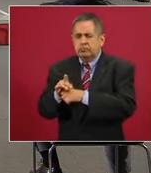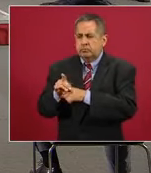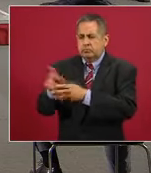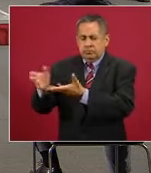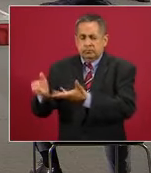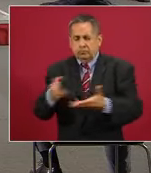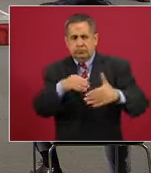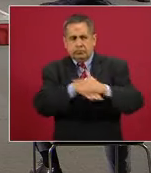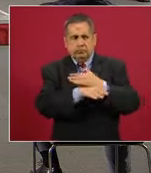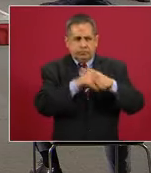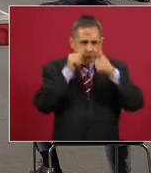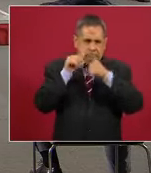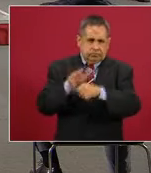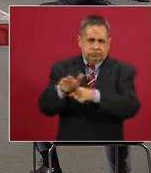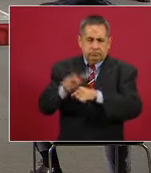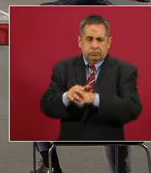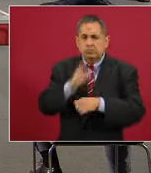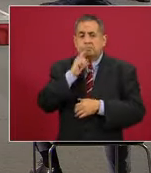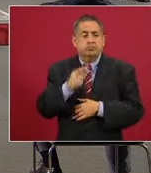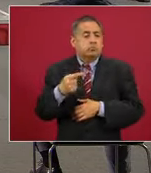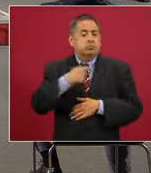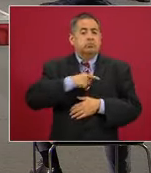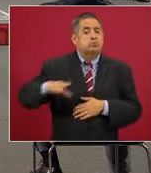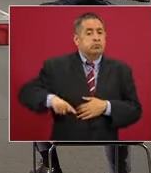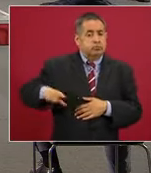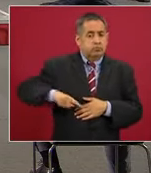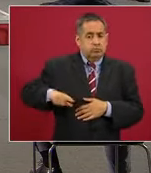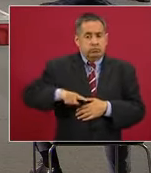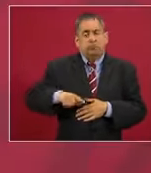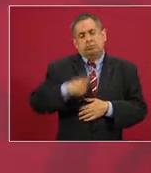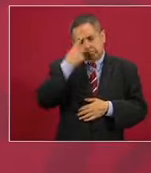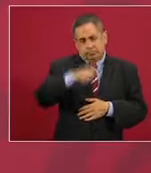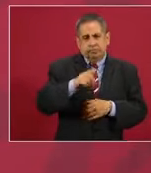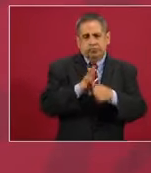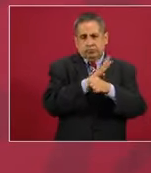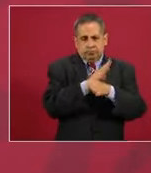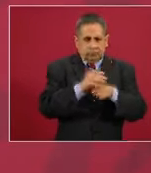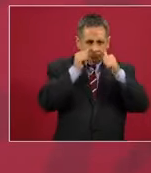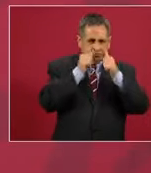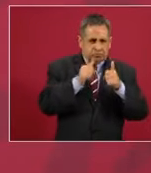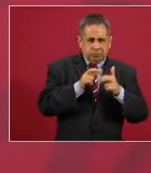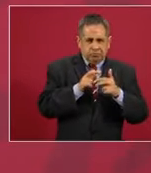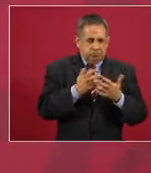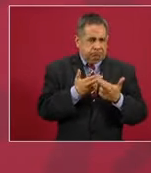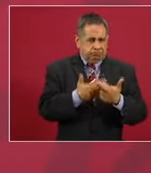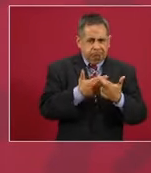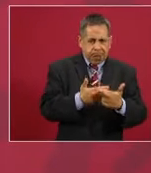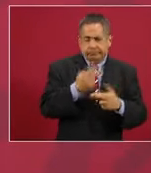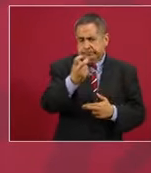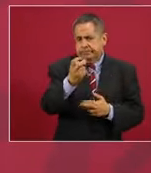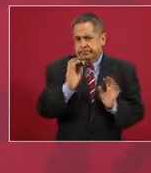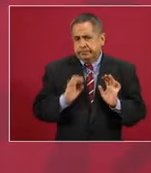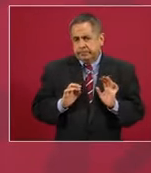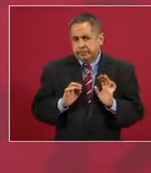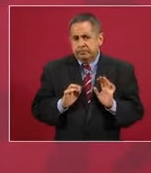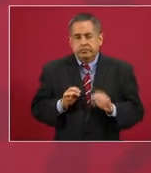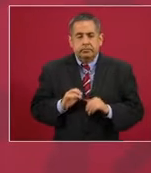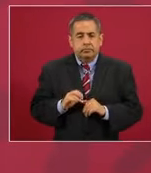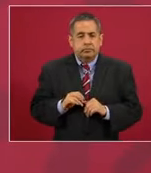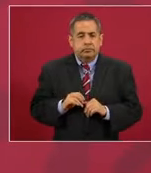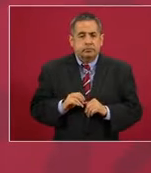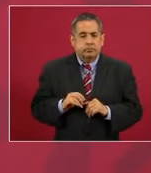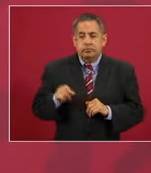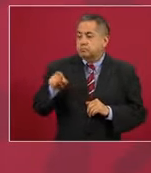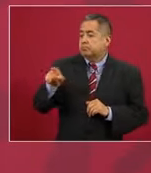tener espacios en hospitales públicos, que es lo que hemos venido haciendo. En